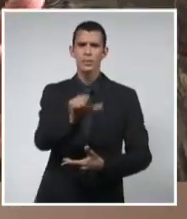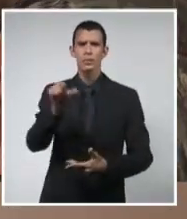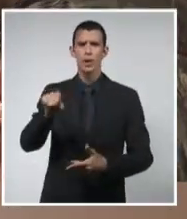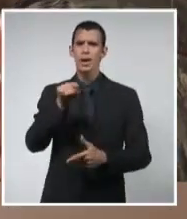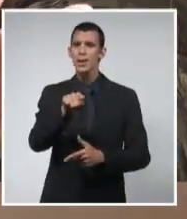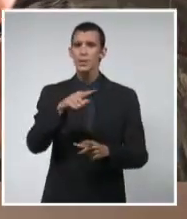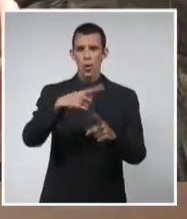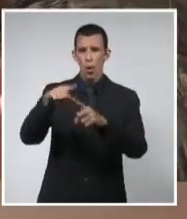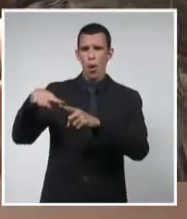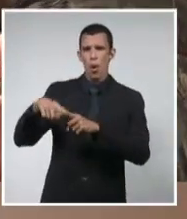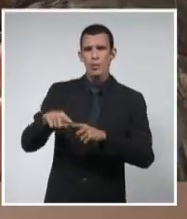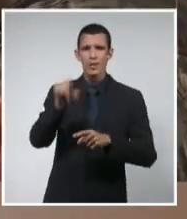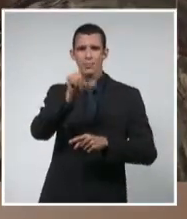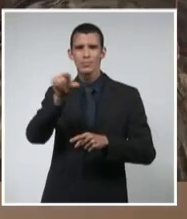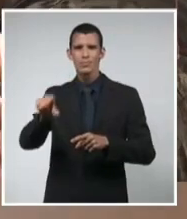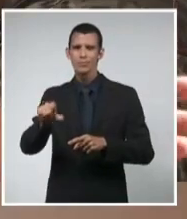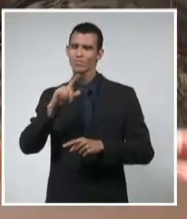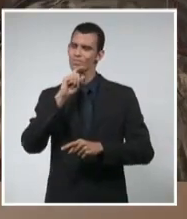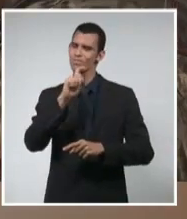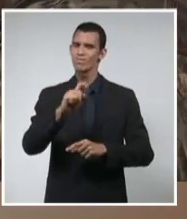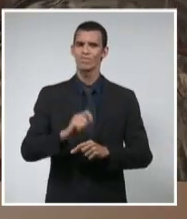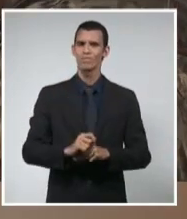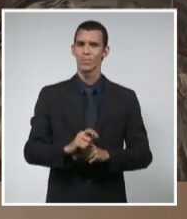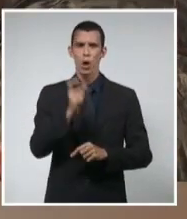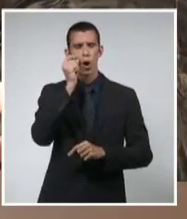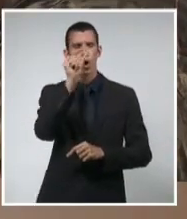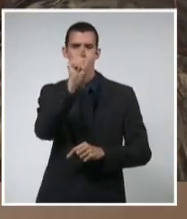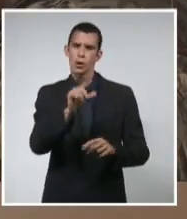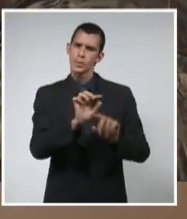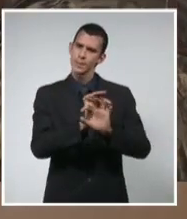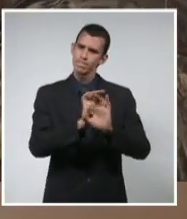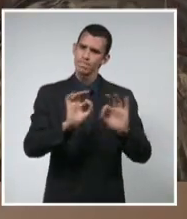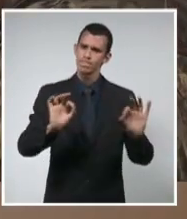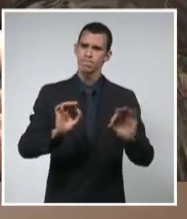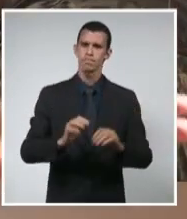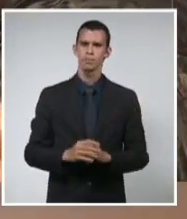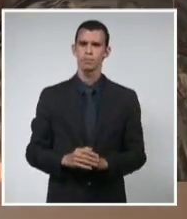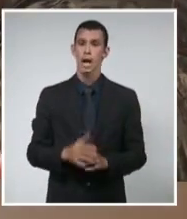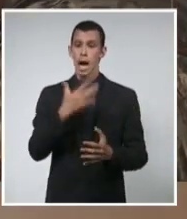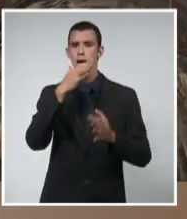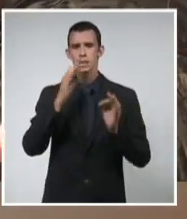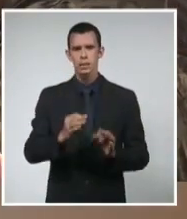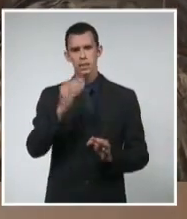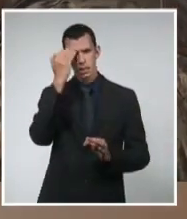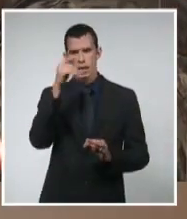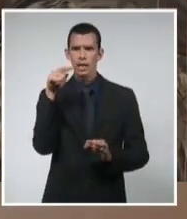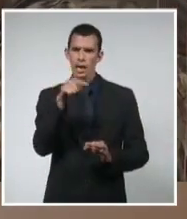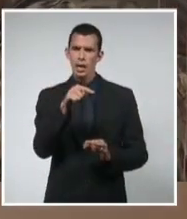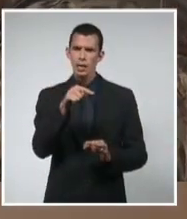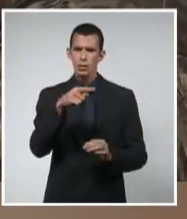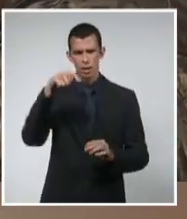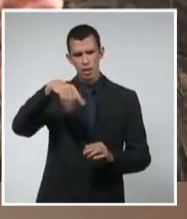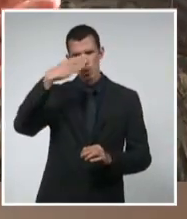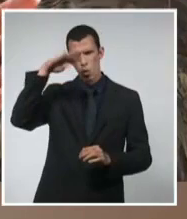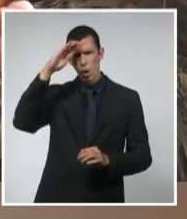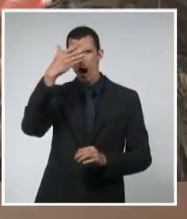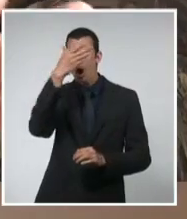en hombres que como él, o sea, marcan la historia de un pueblo. Eusebio nunca será olvidado.